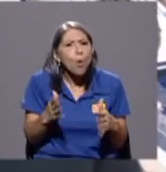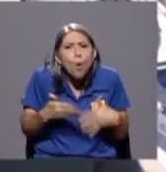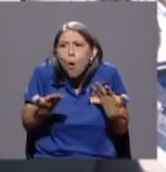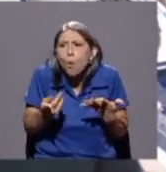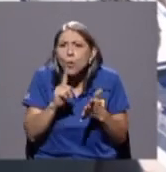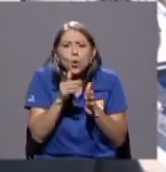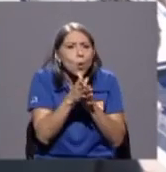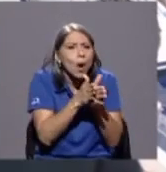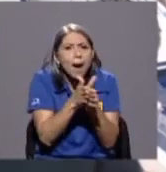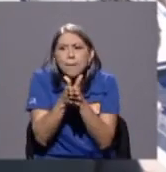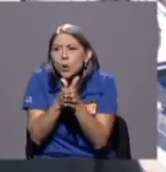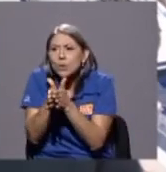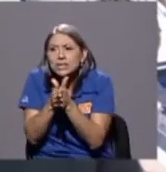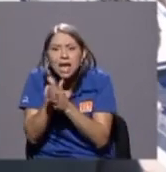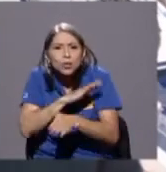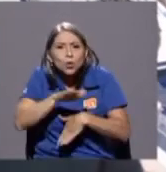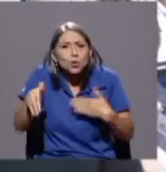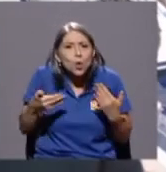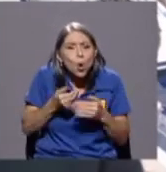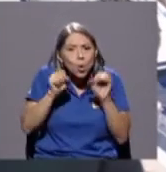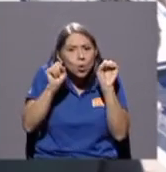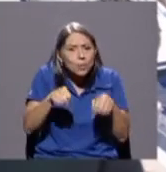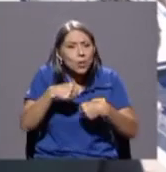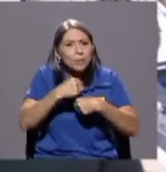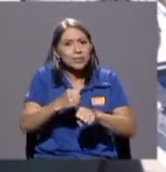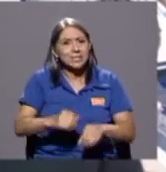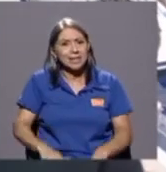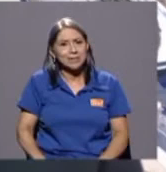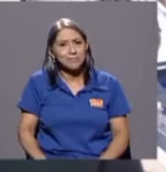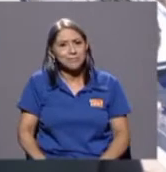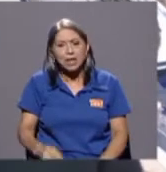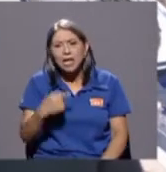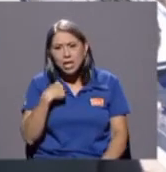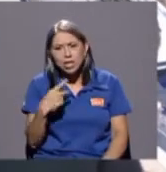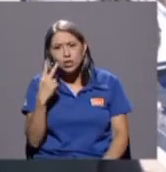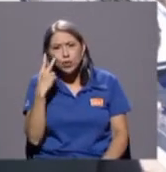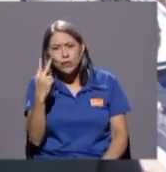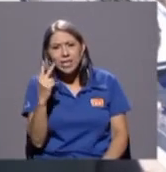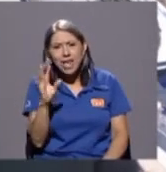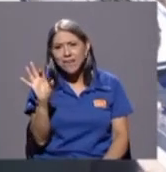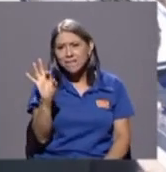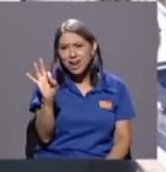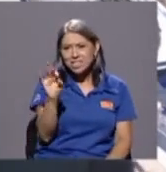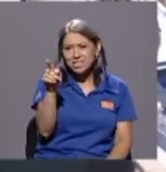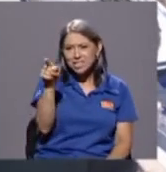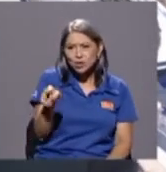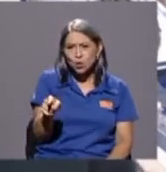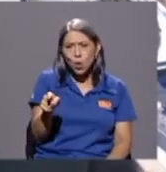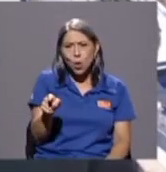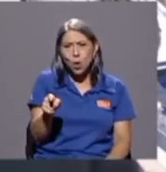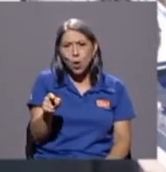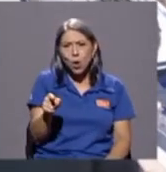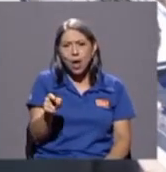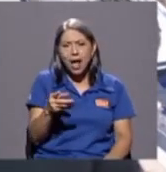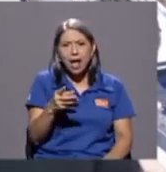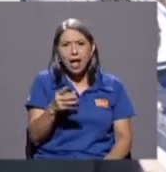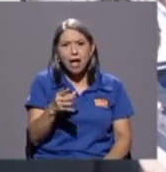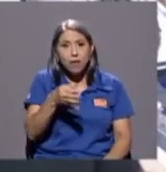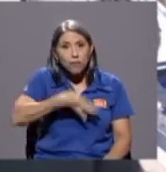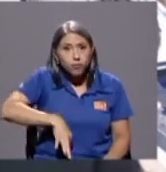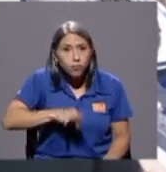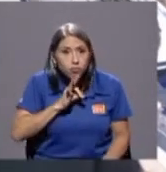nosotros podíamos hacer y vi a Francisco angustiado no digo frustrado angustiado